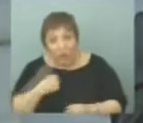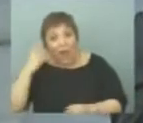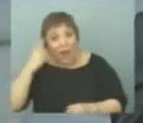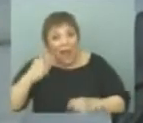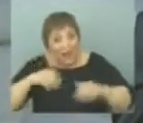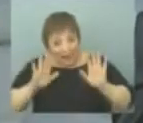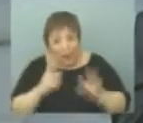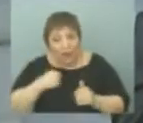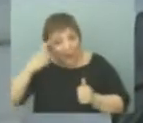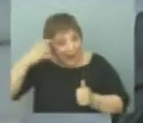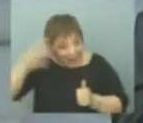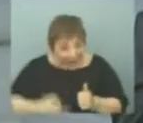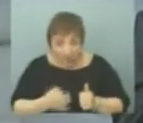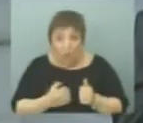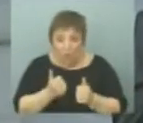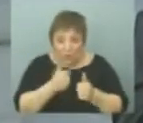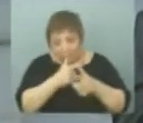queremos varias cosas. La primera,